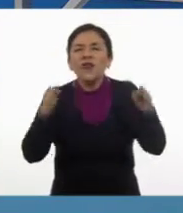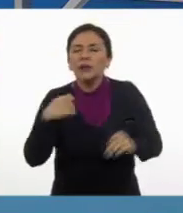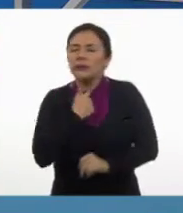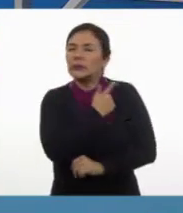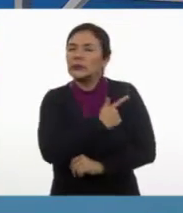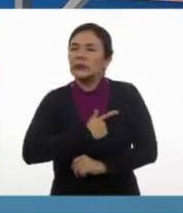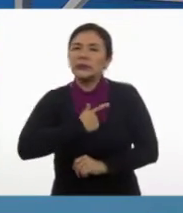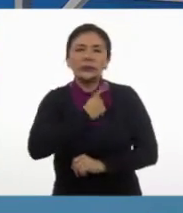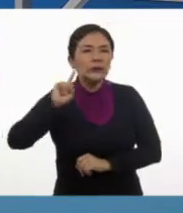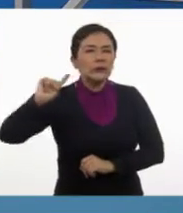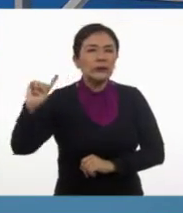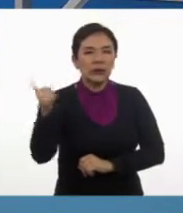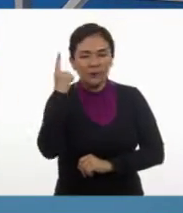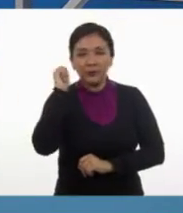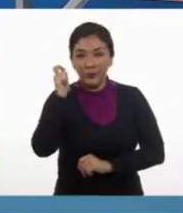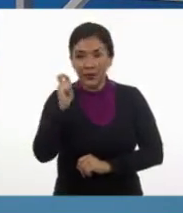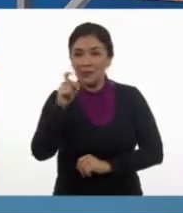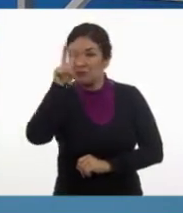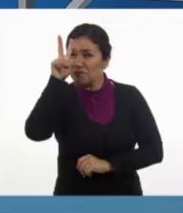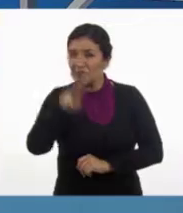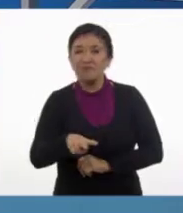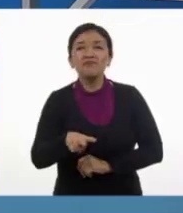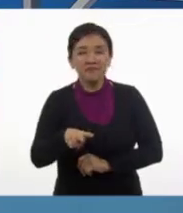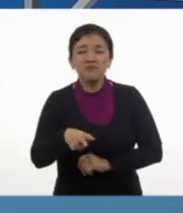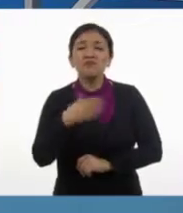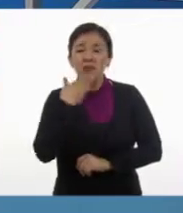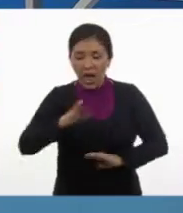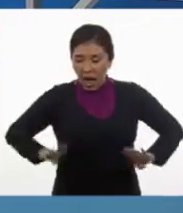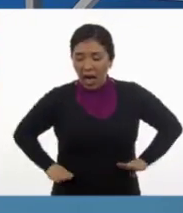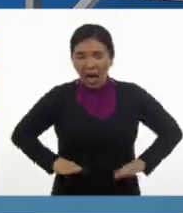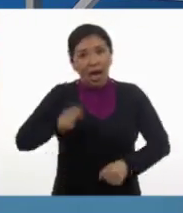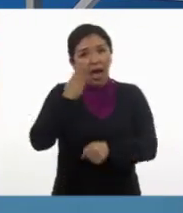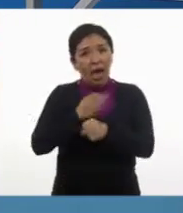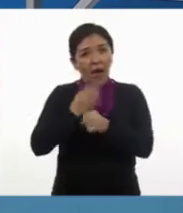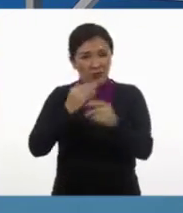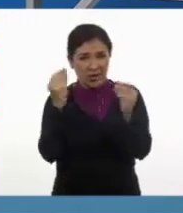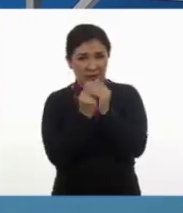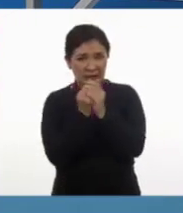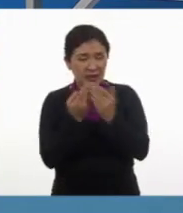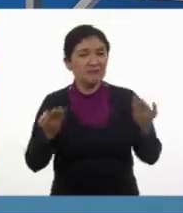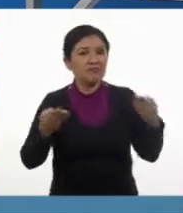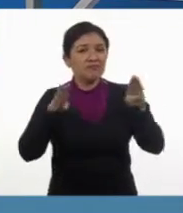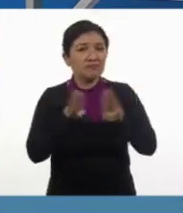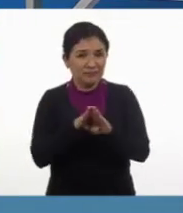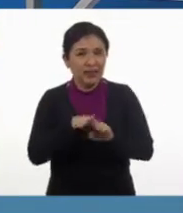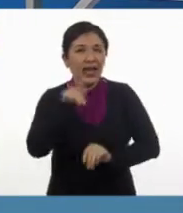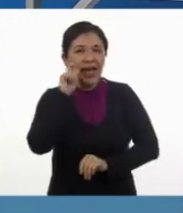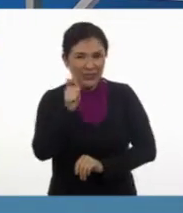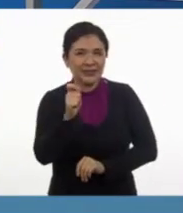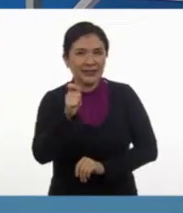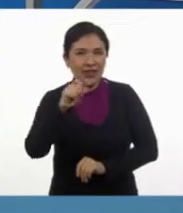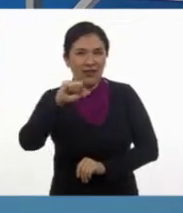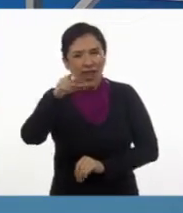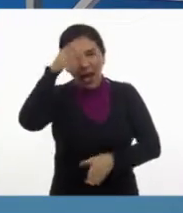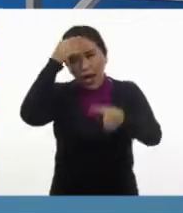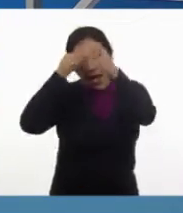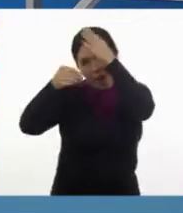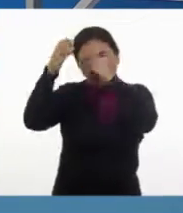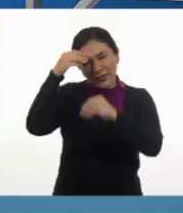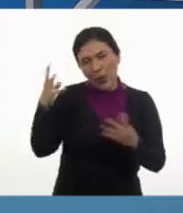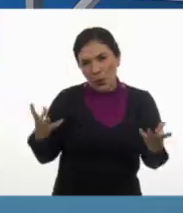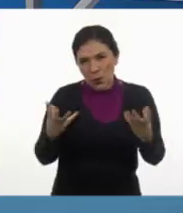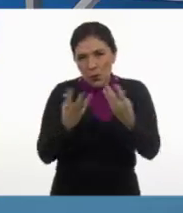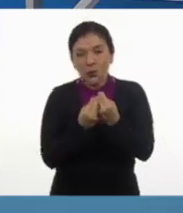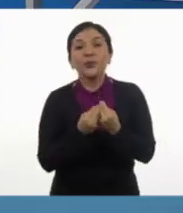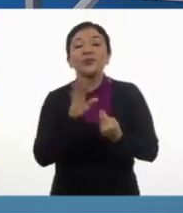me encanta y es absolutamente pertinente para cerrar esta sesión que acabamos de transcurrir